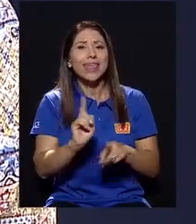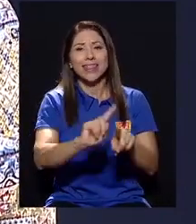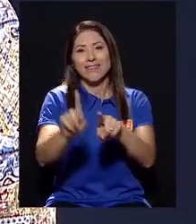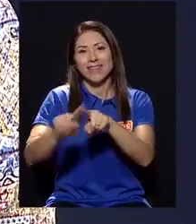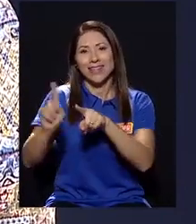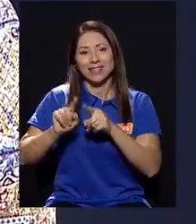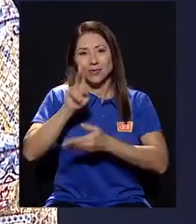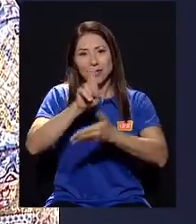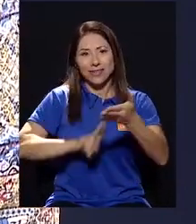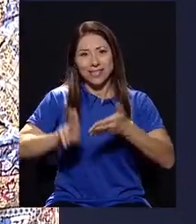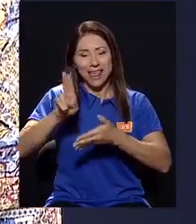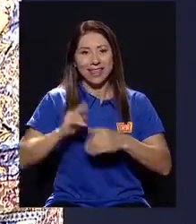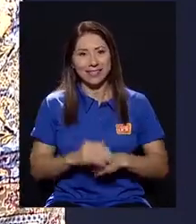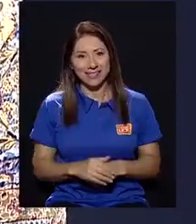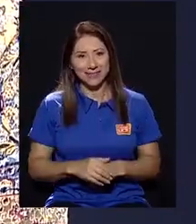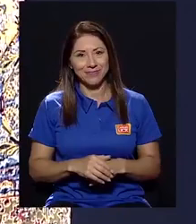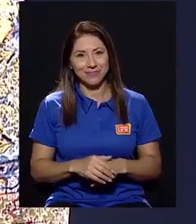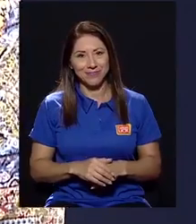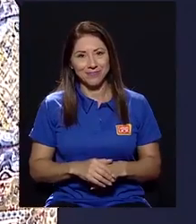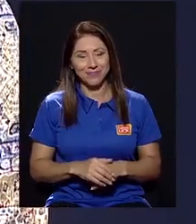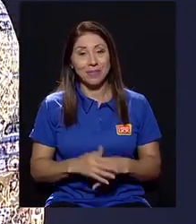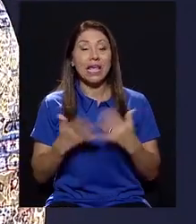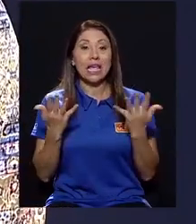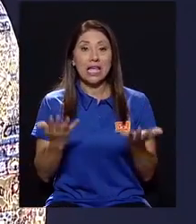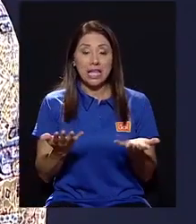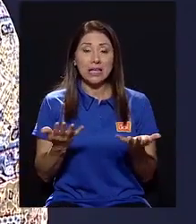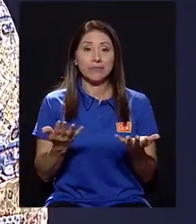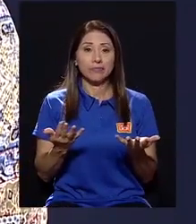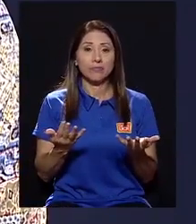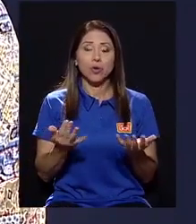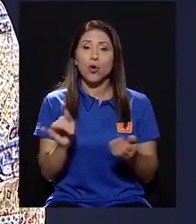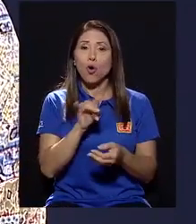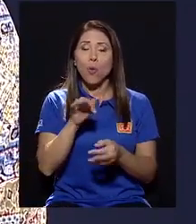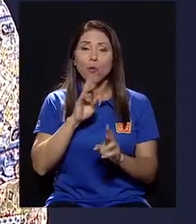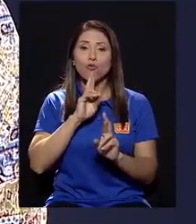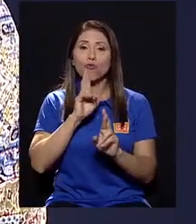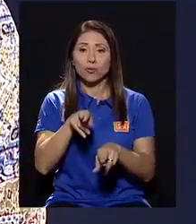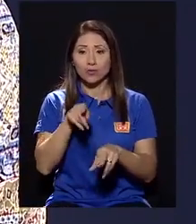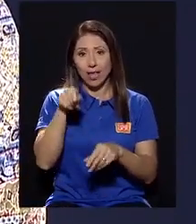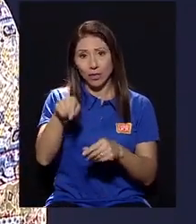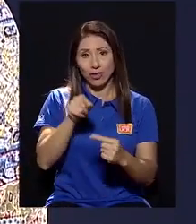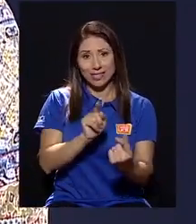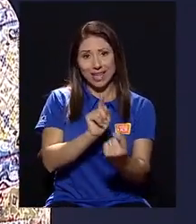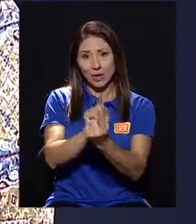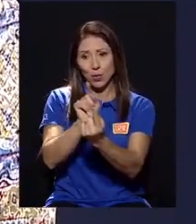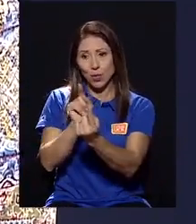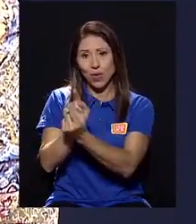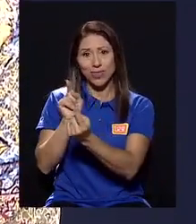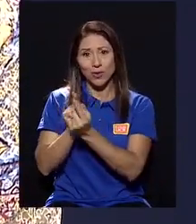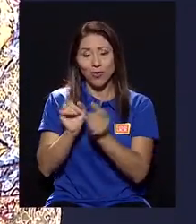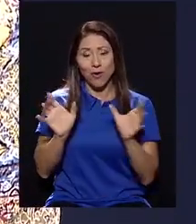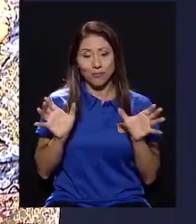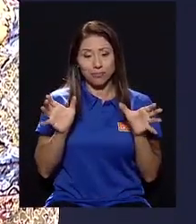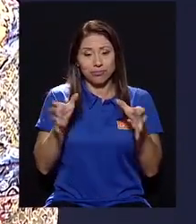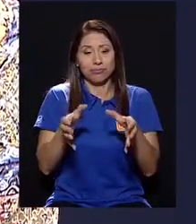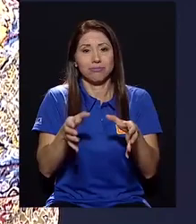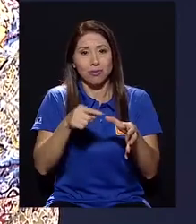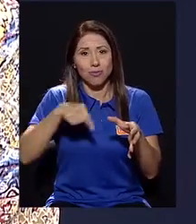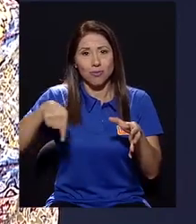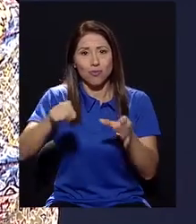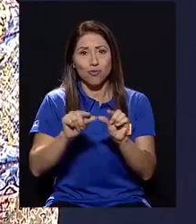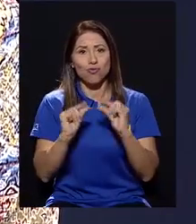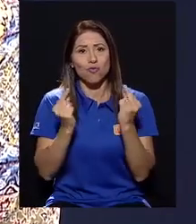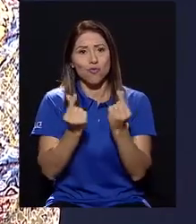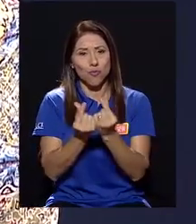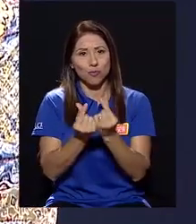diferentes universidades. Y a raíz del encuentro que él crea, a raíz de este grupo, se crea